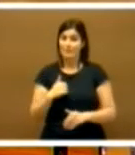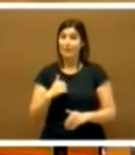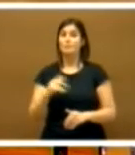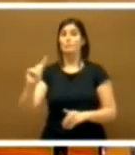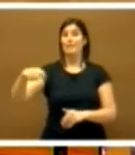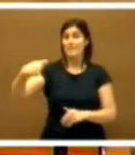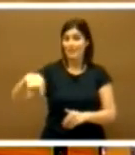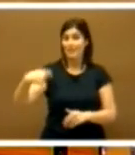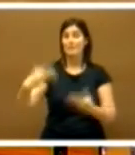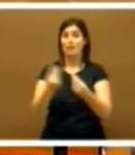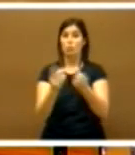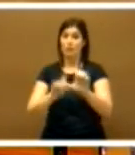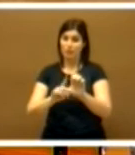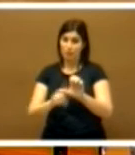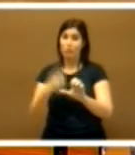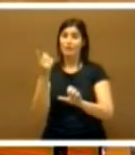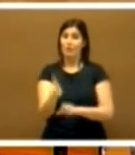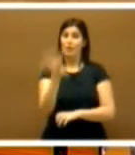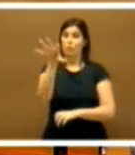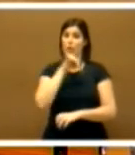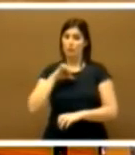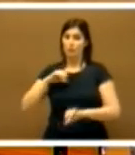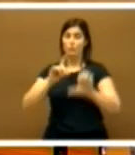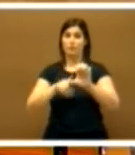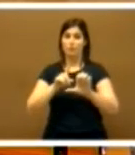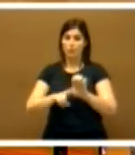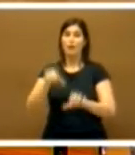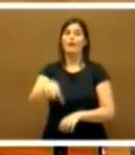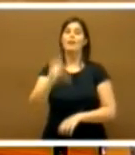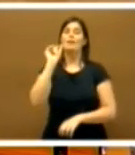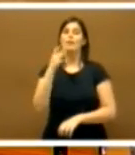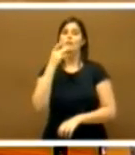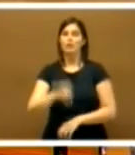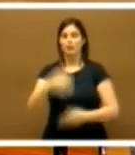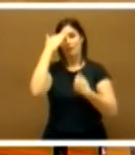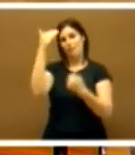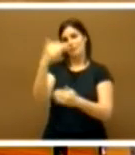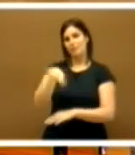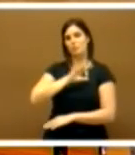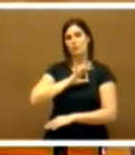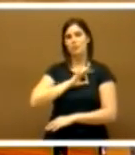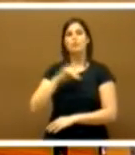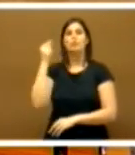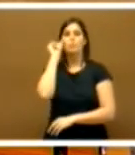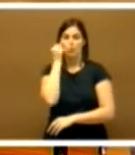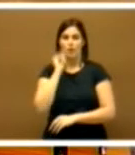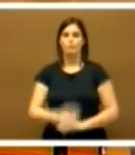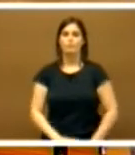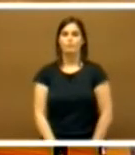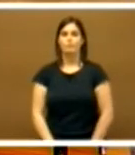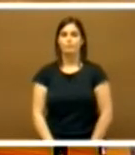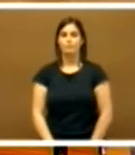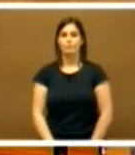presidente de la junta de Extremadura y de la comunidad autónoma de Extremadura el excelentísimo señor don José Antonio Monago Terraza